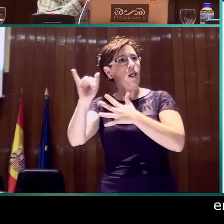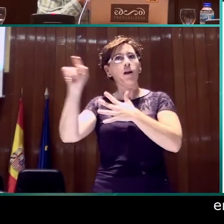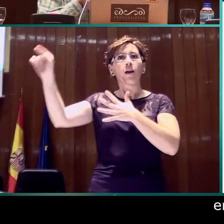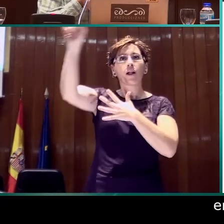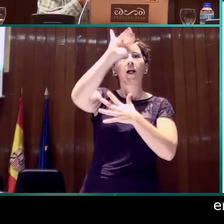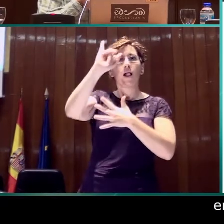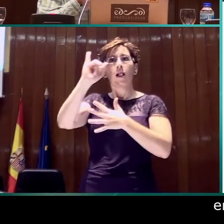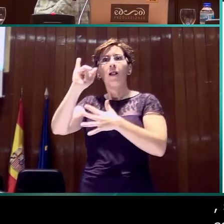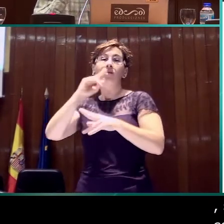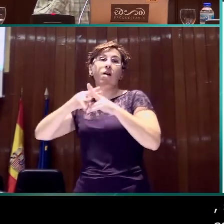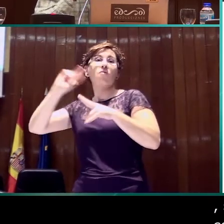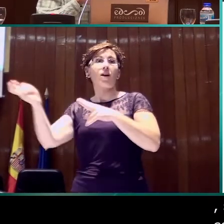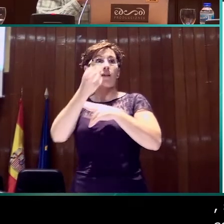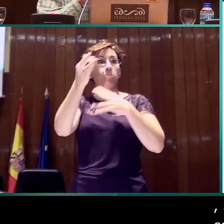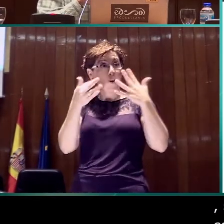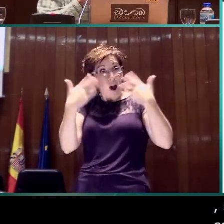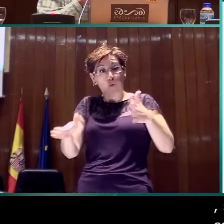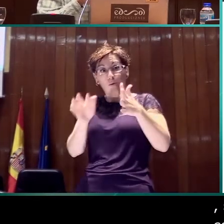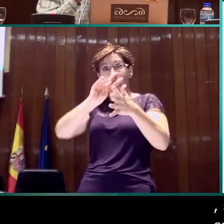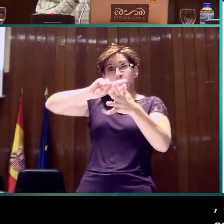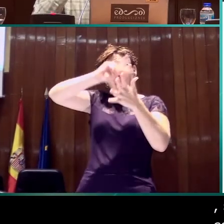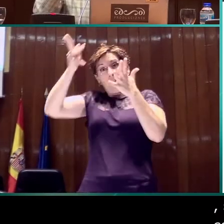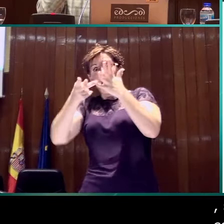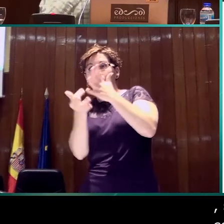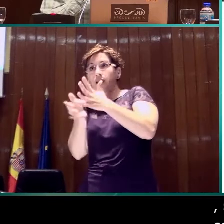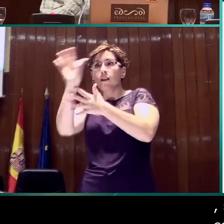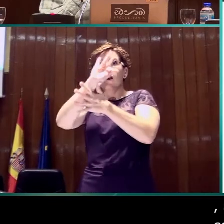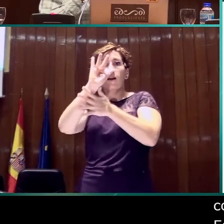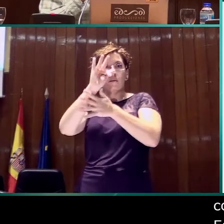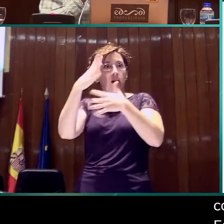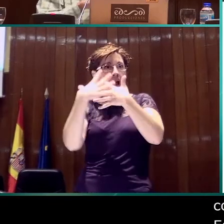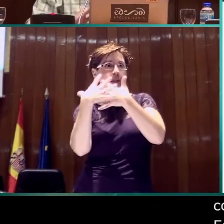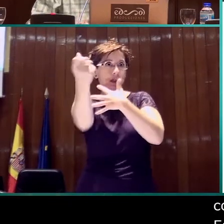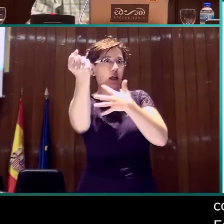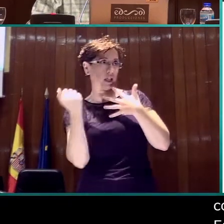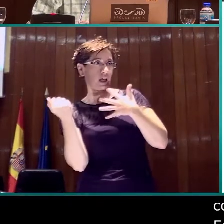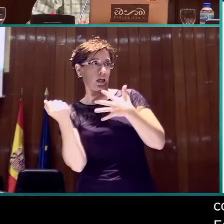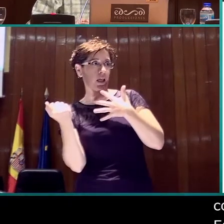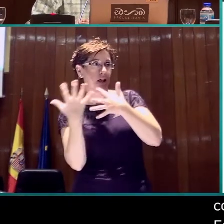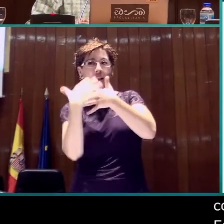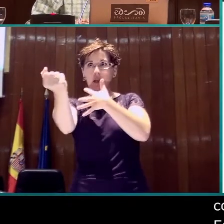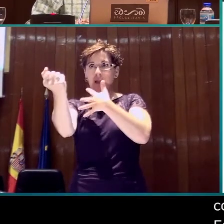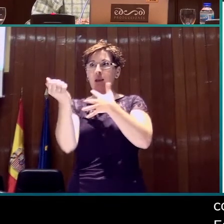tenemos ningún problema de comprensión. Es simplemente otra manera, pero el orden es ascendente en vez de descendente.